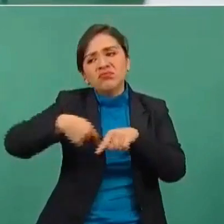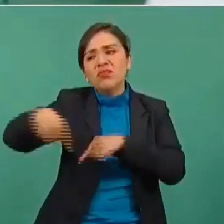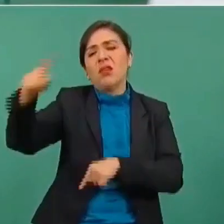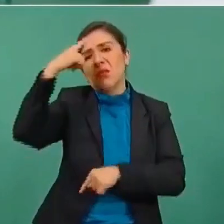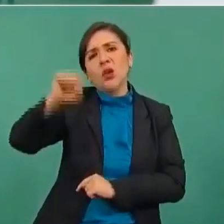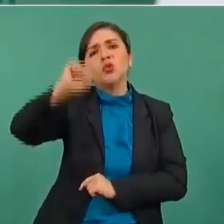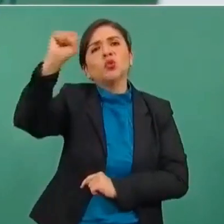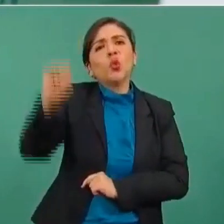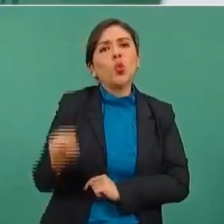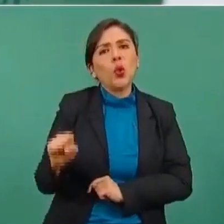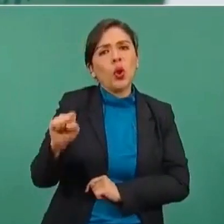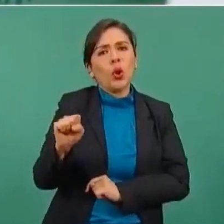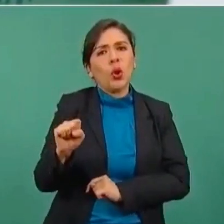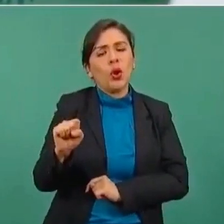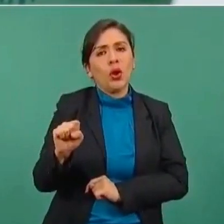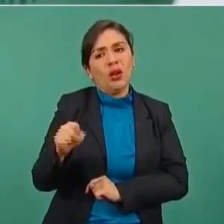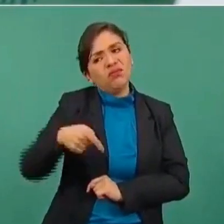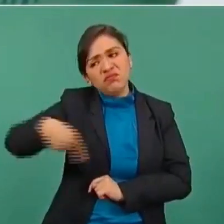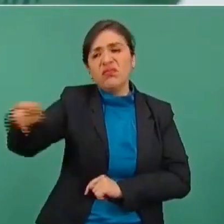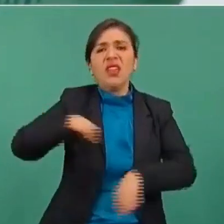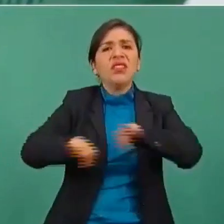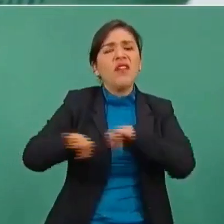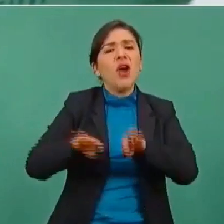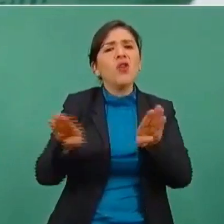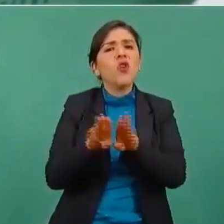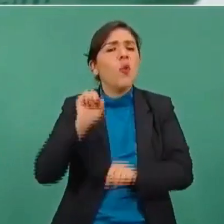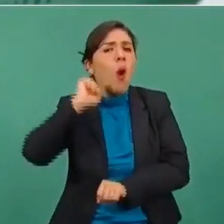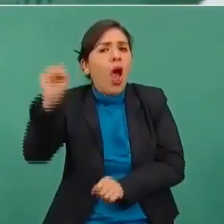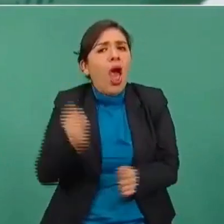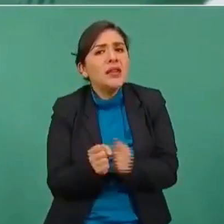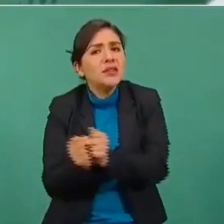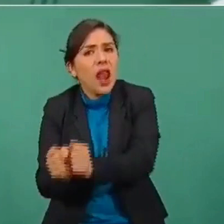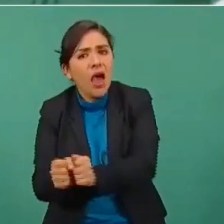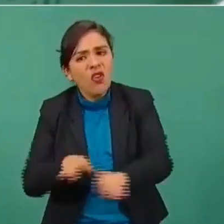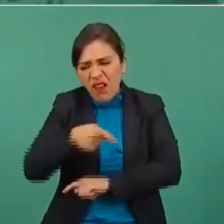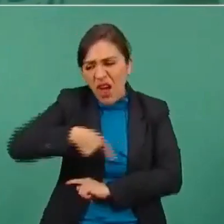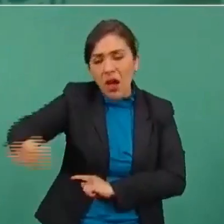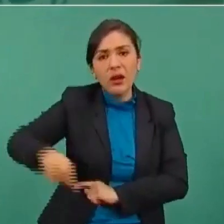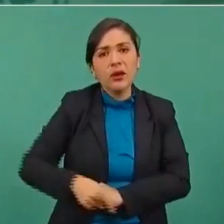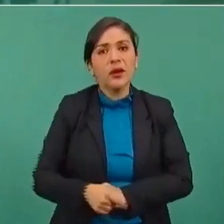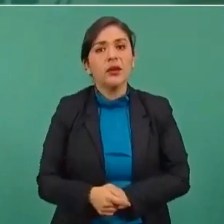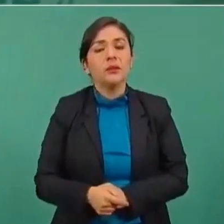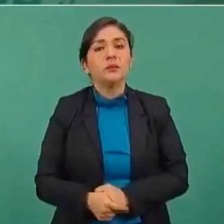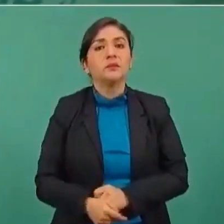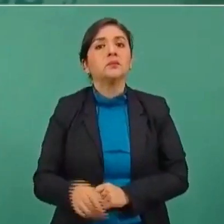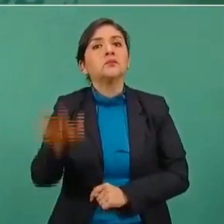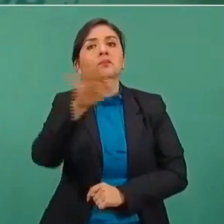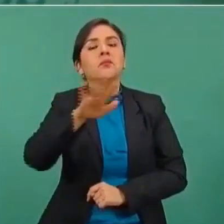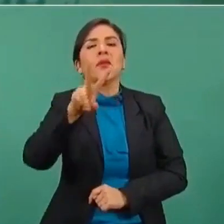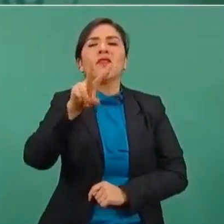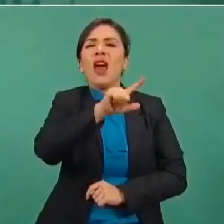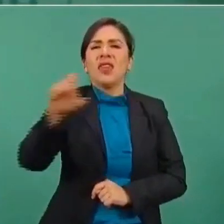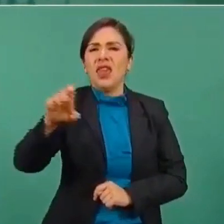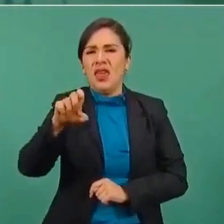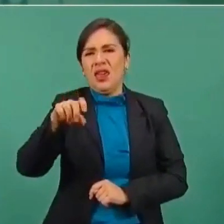a trabajar como esclavos, a Valle Nacional,